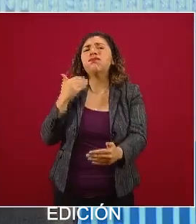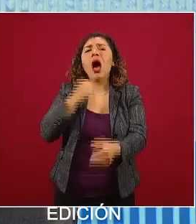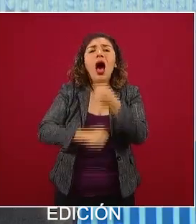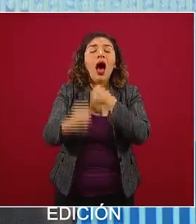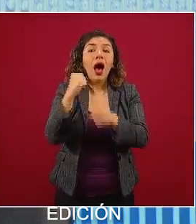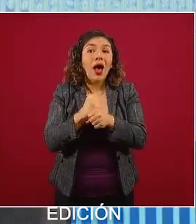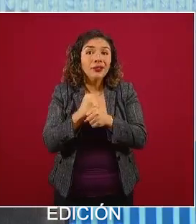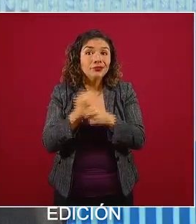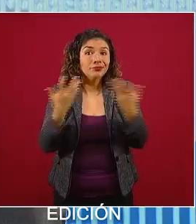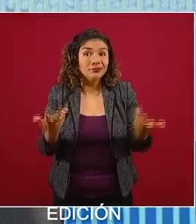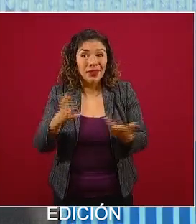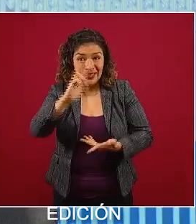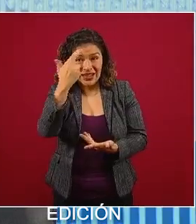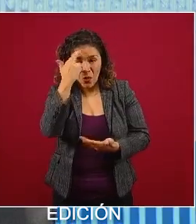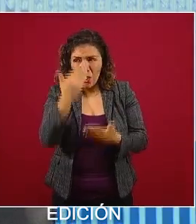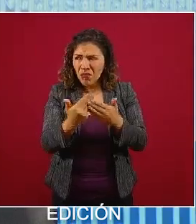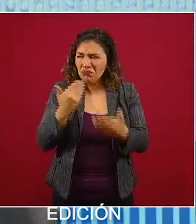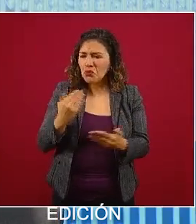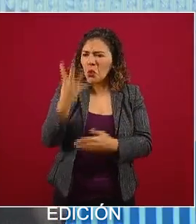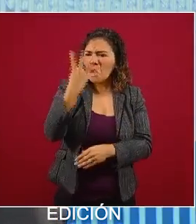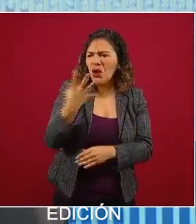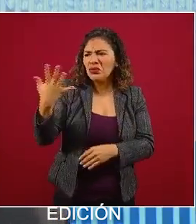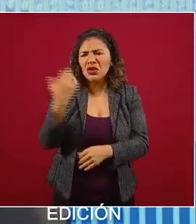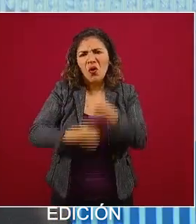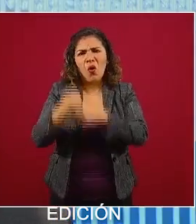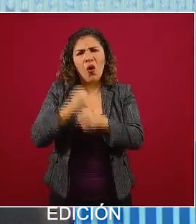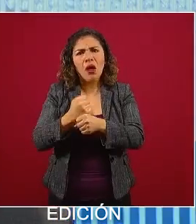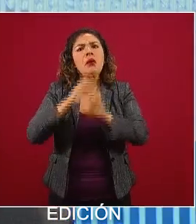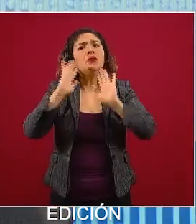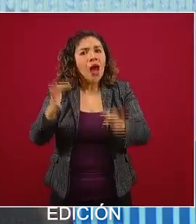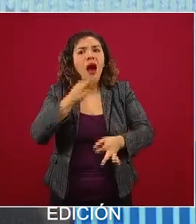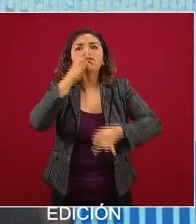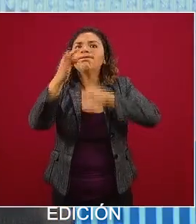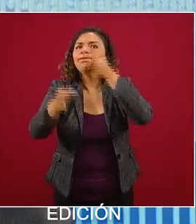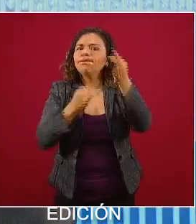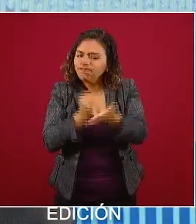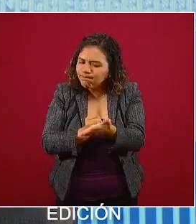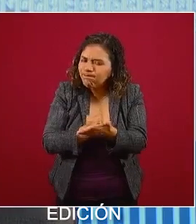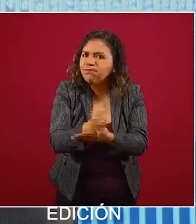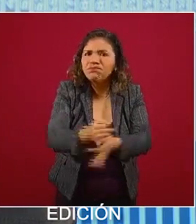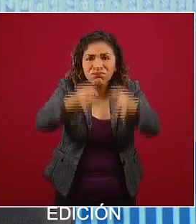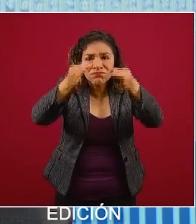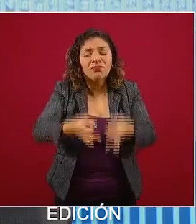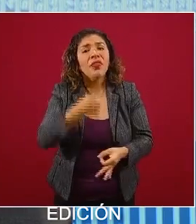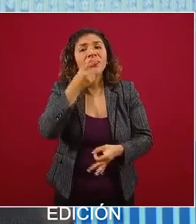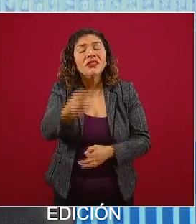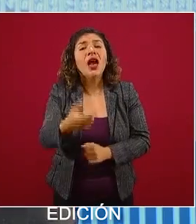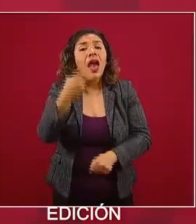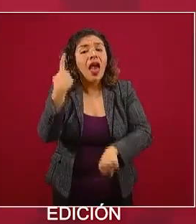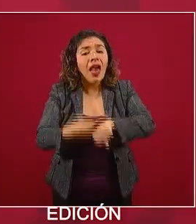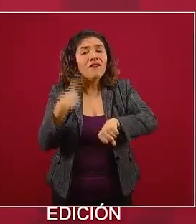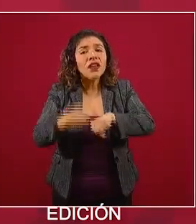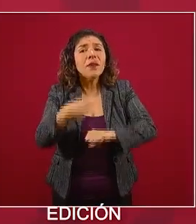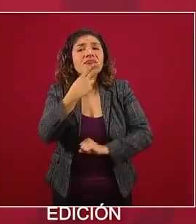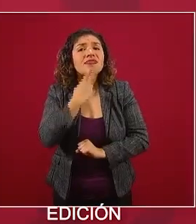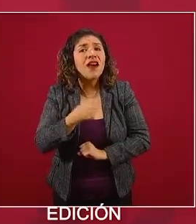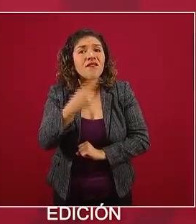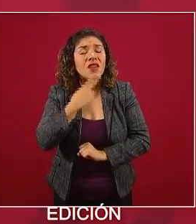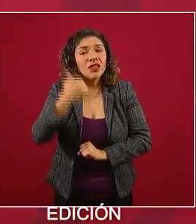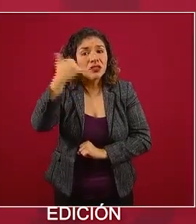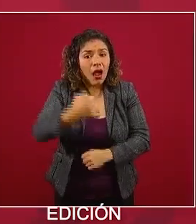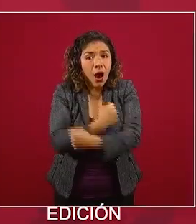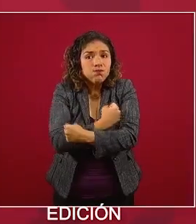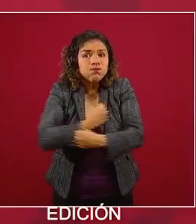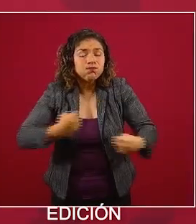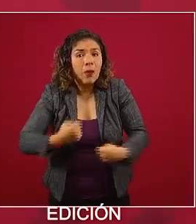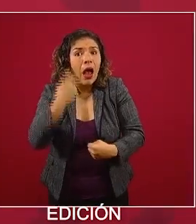Recordar que hace cuatro o cinco años ya se había declarado formalmente a la diabetes y a la obesidad